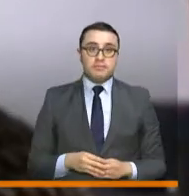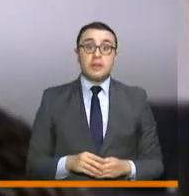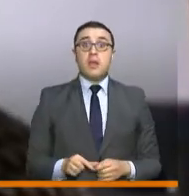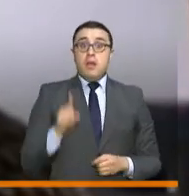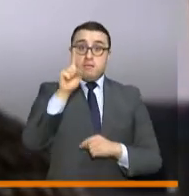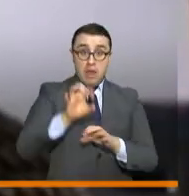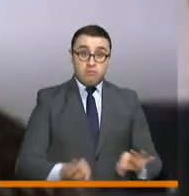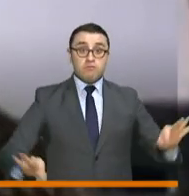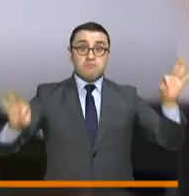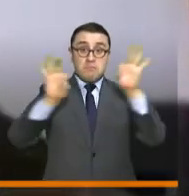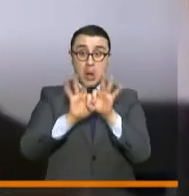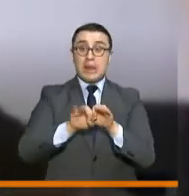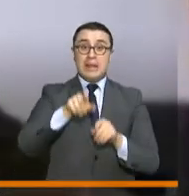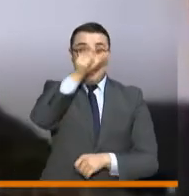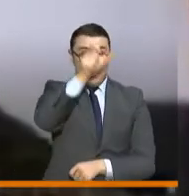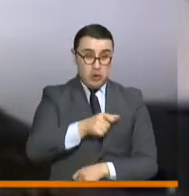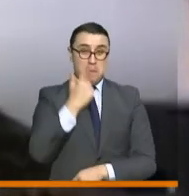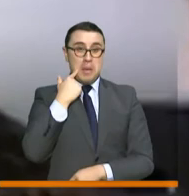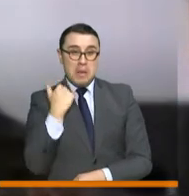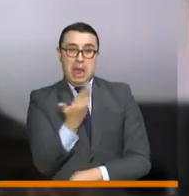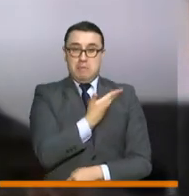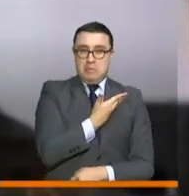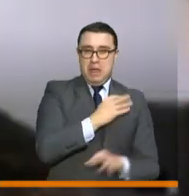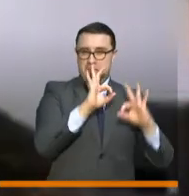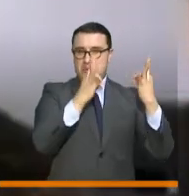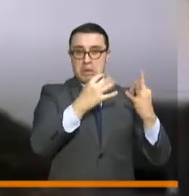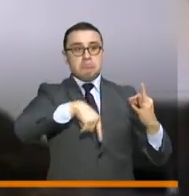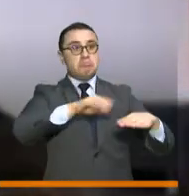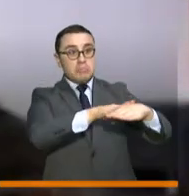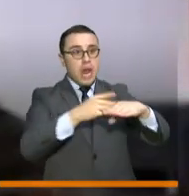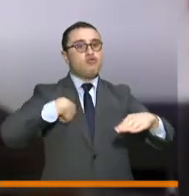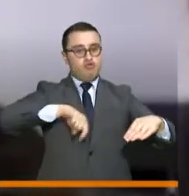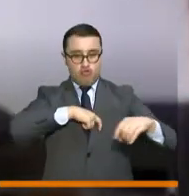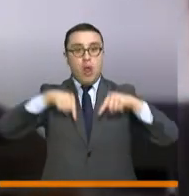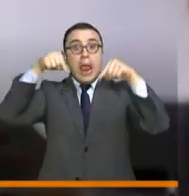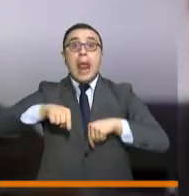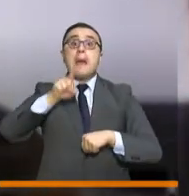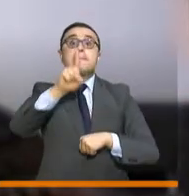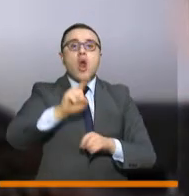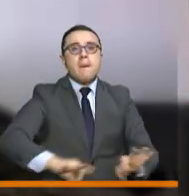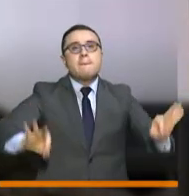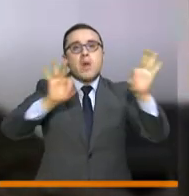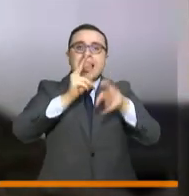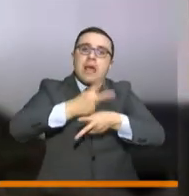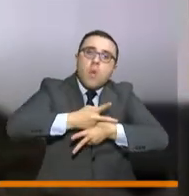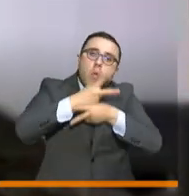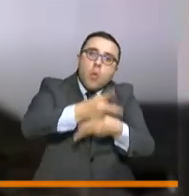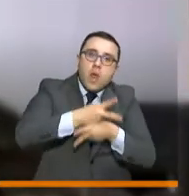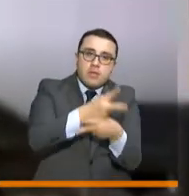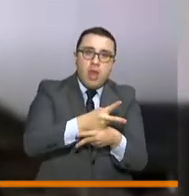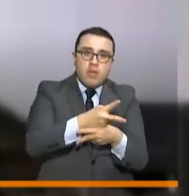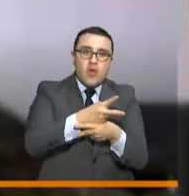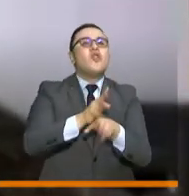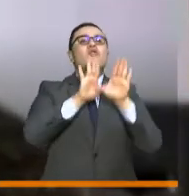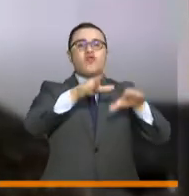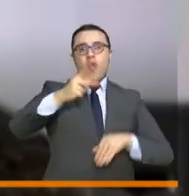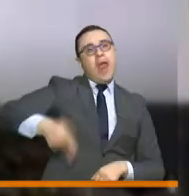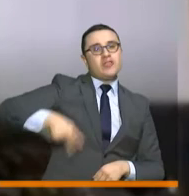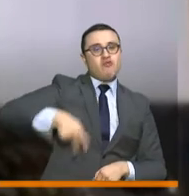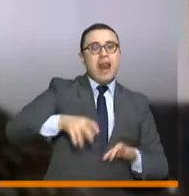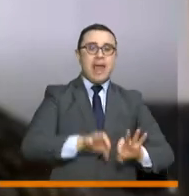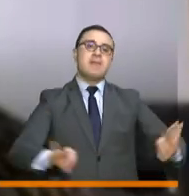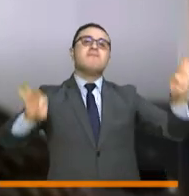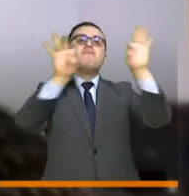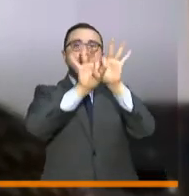decirle al padre de familia que aquí estamos, pero también esos cuidados. Empezar, ese es el papel de la escuela. Nosotros,